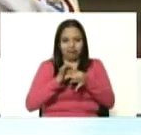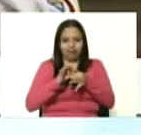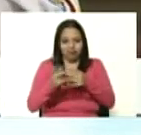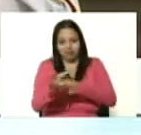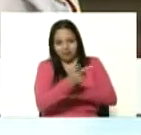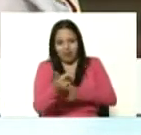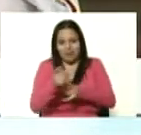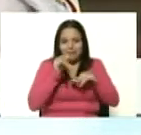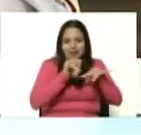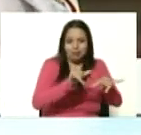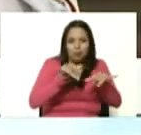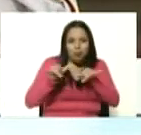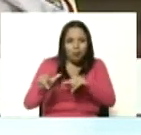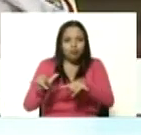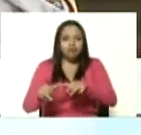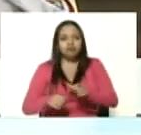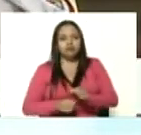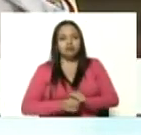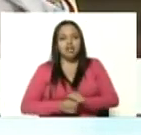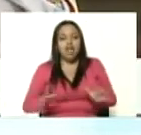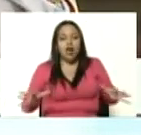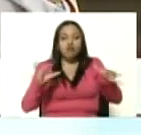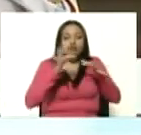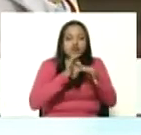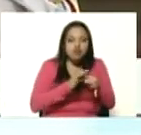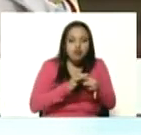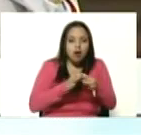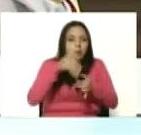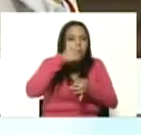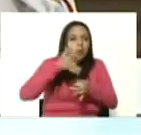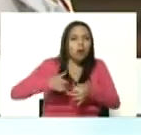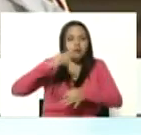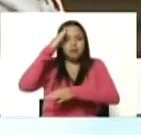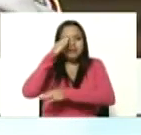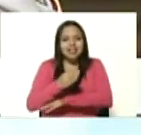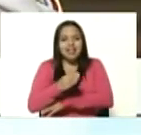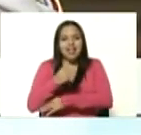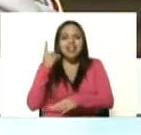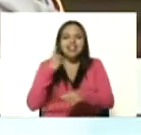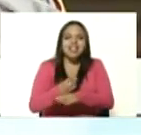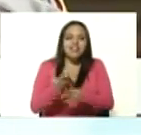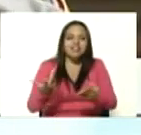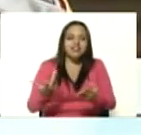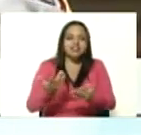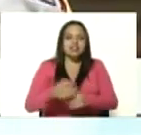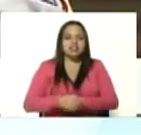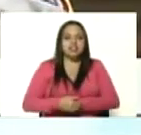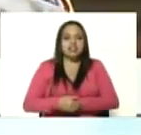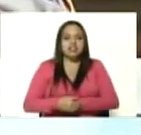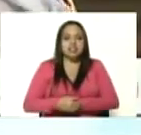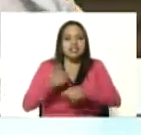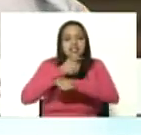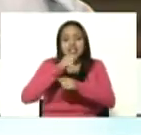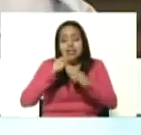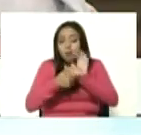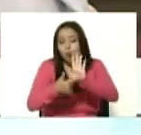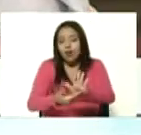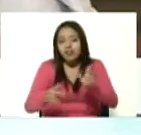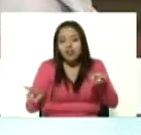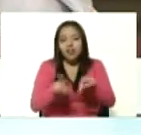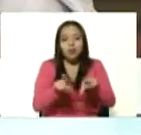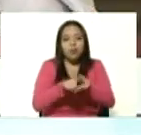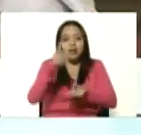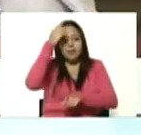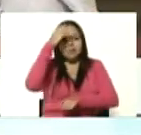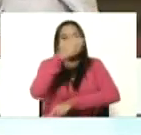y esa unión cívico-militar se viene a materializar en la milicia bolivariana donde el llamado de